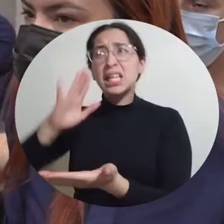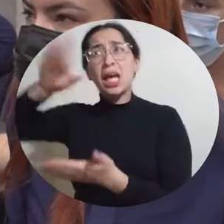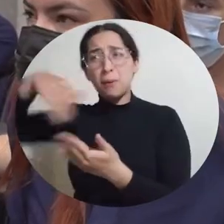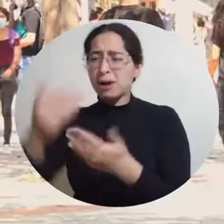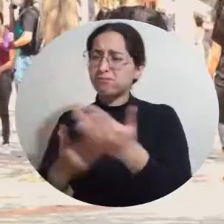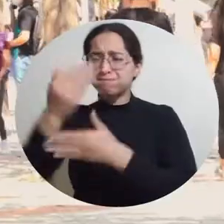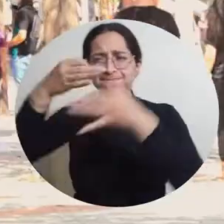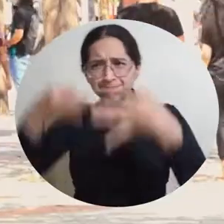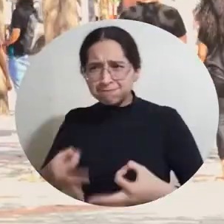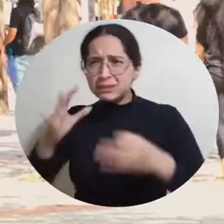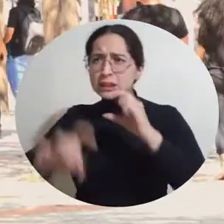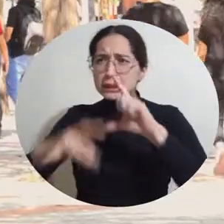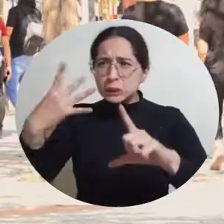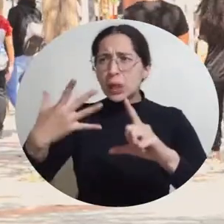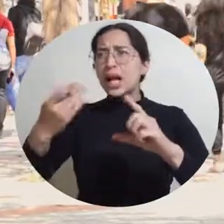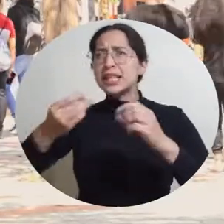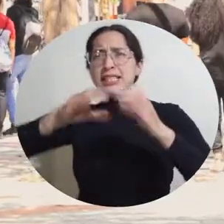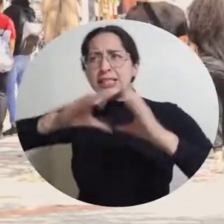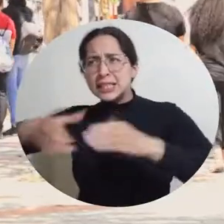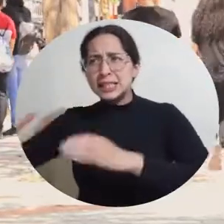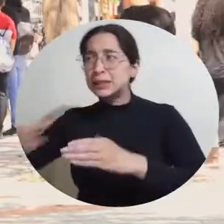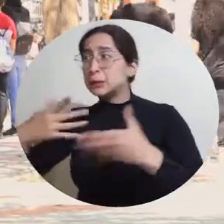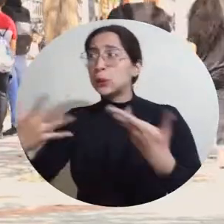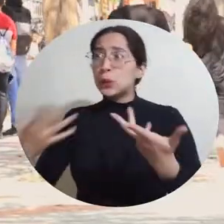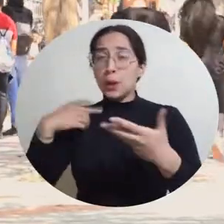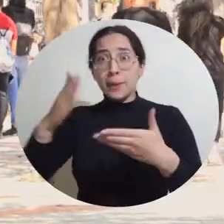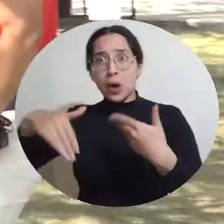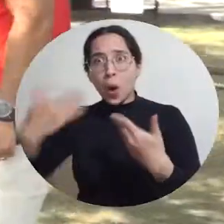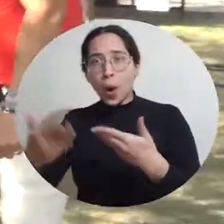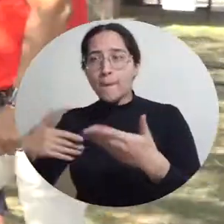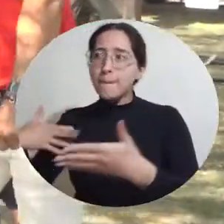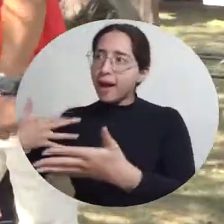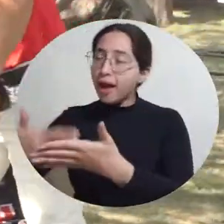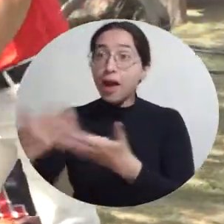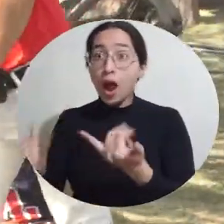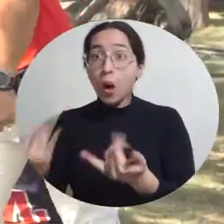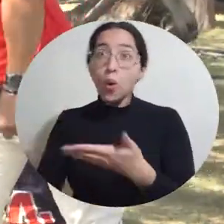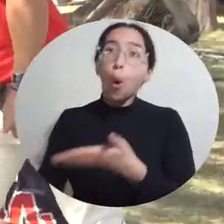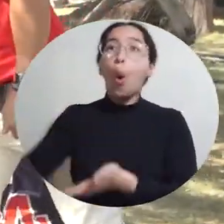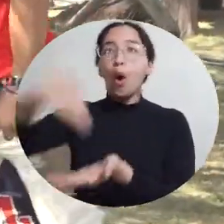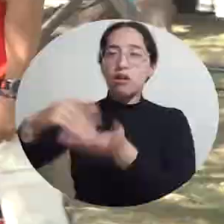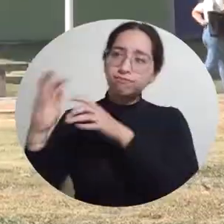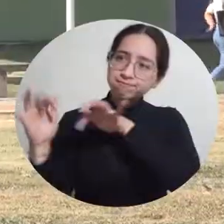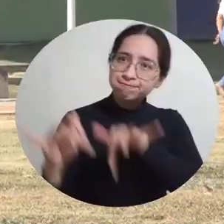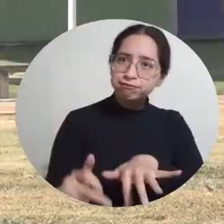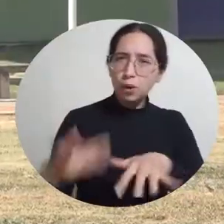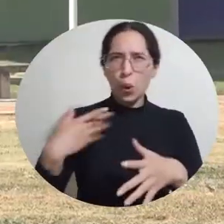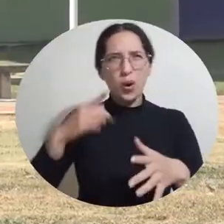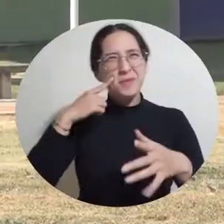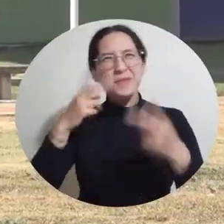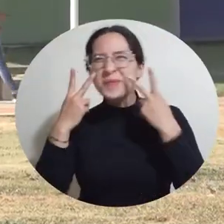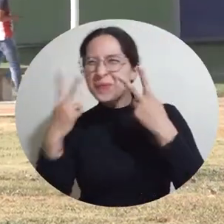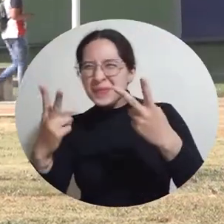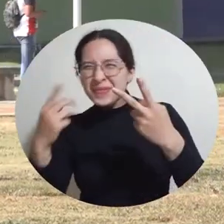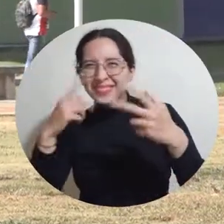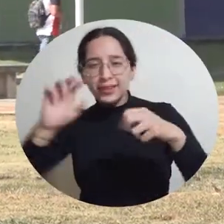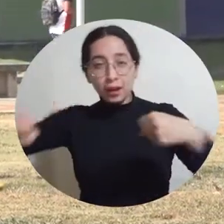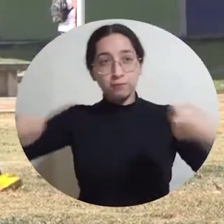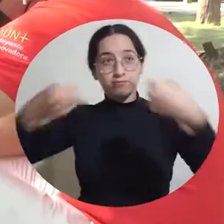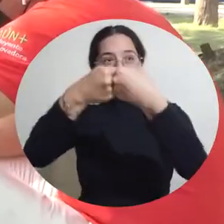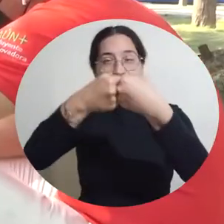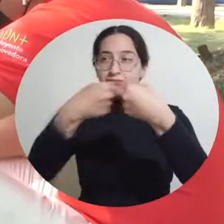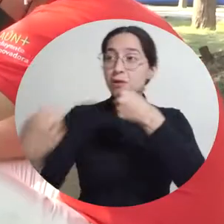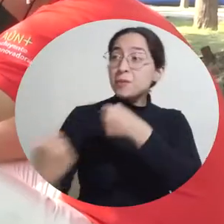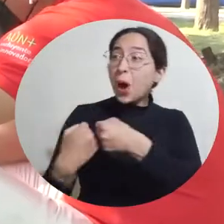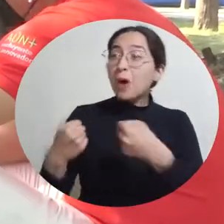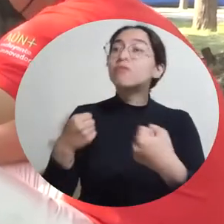Así que para nosotros es muy emocionante tenerlos nuevamente aquí en nuestro campus. Un saludo de puño fue la señal de bienvenida dada por el rector Pablo